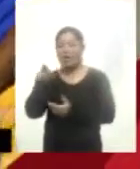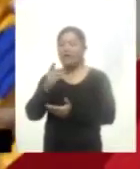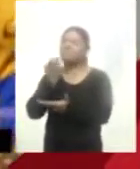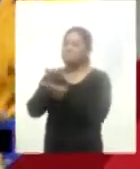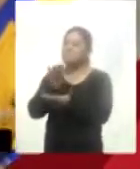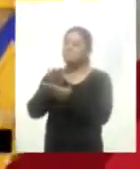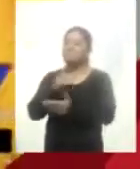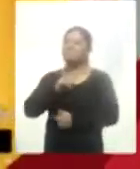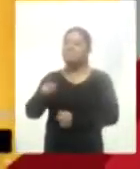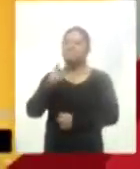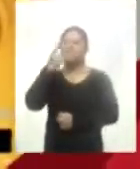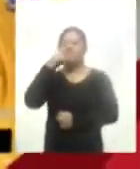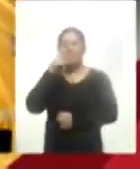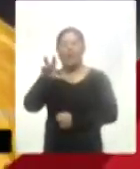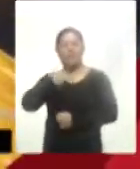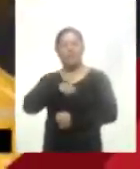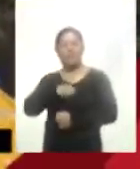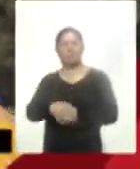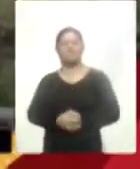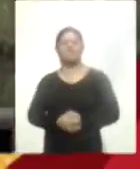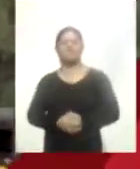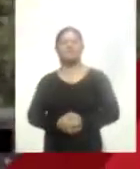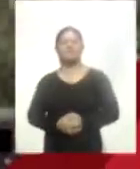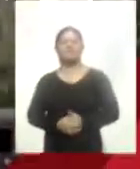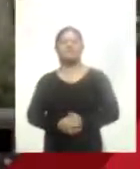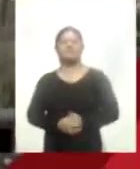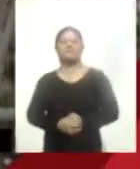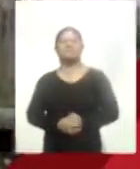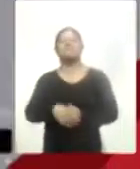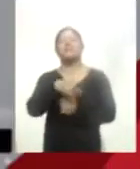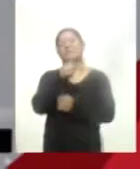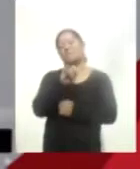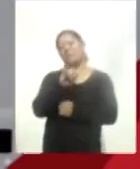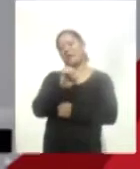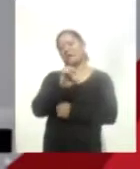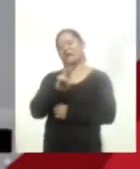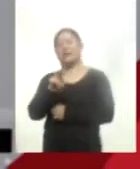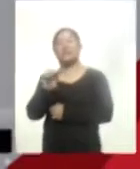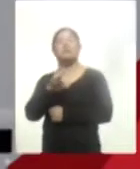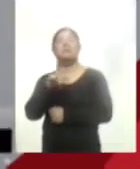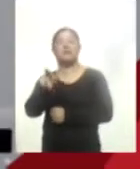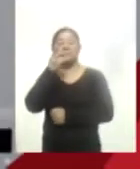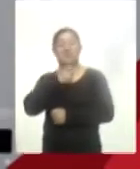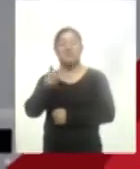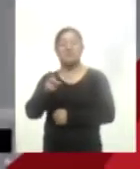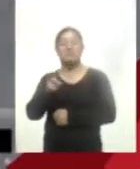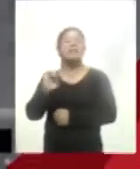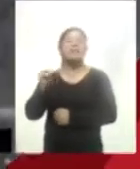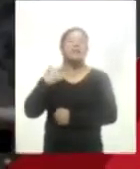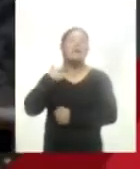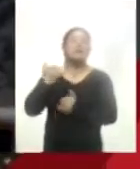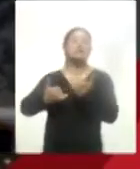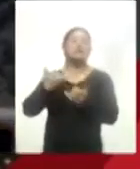referencia al goleador de tígeres André Pierre Guignac. Así lo dio a conocer el exjugador Jean Charles de Bonneau.